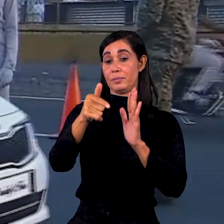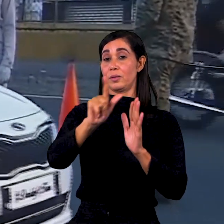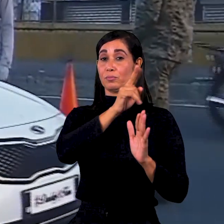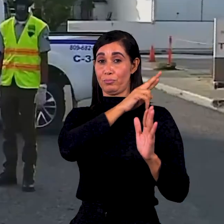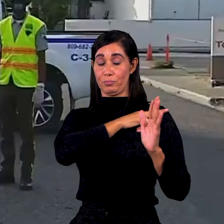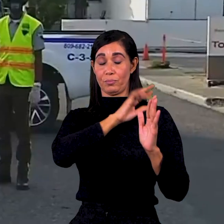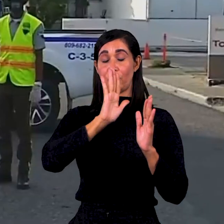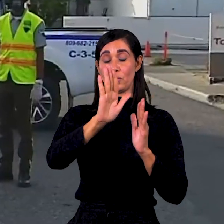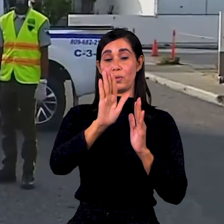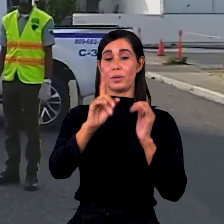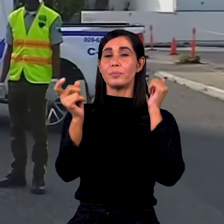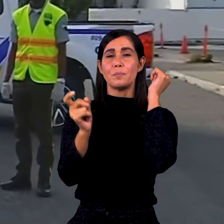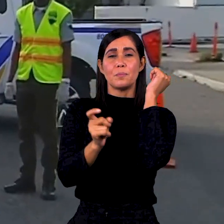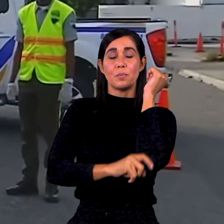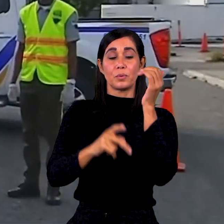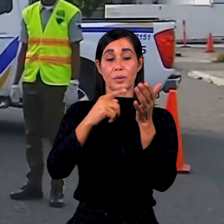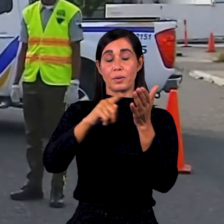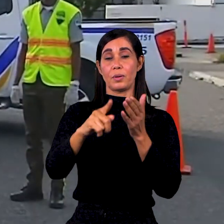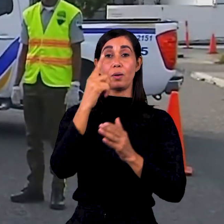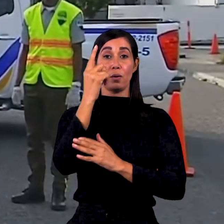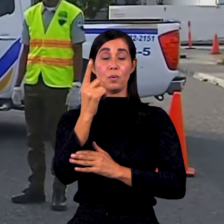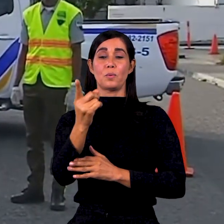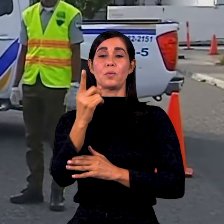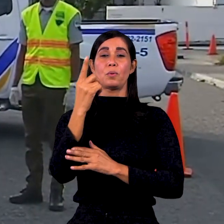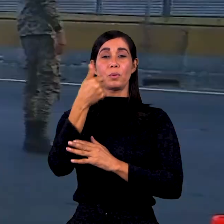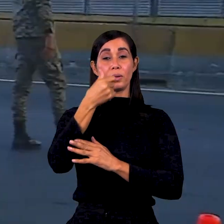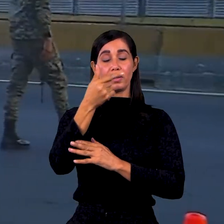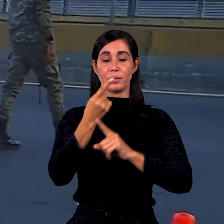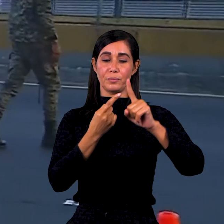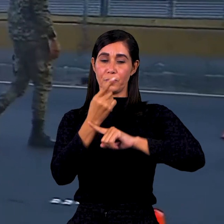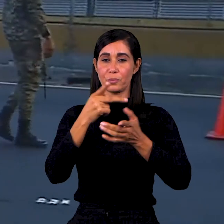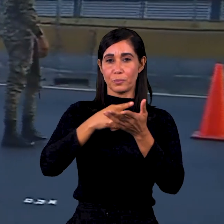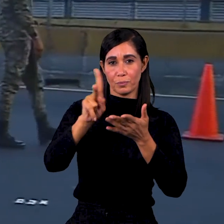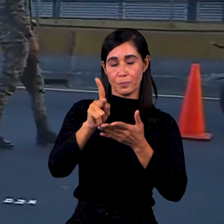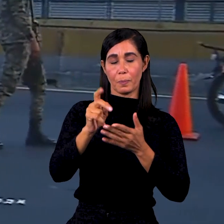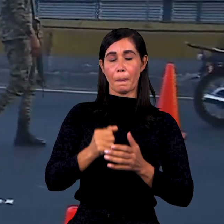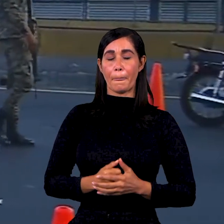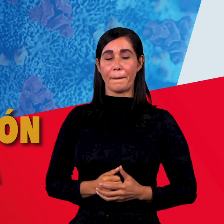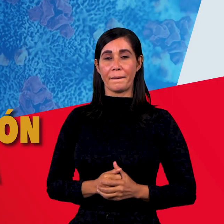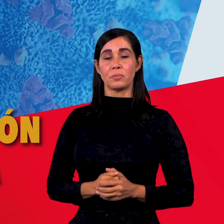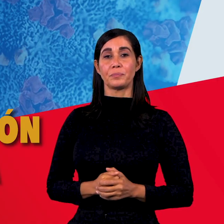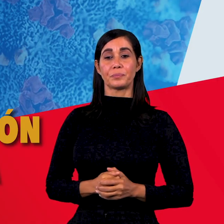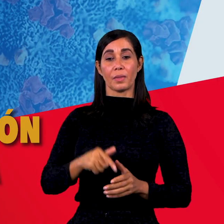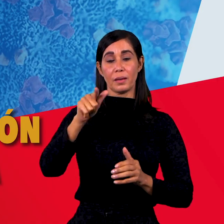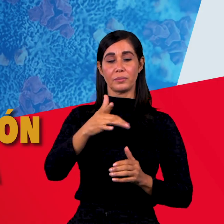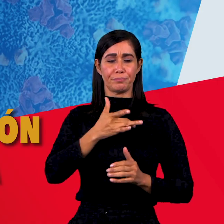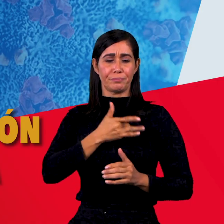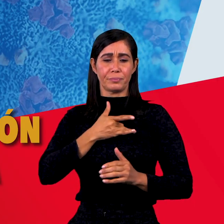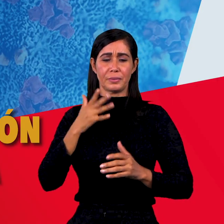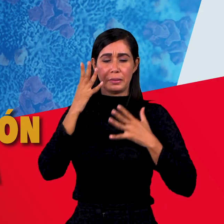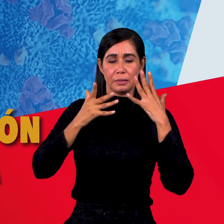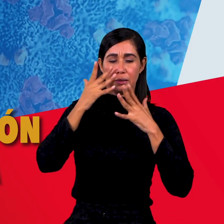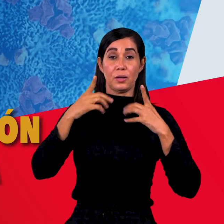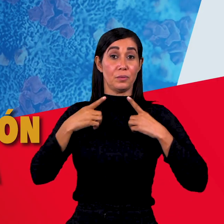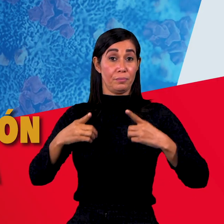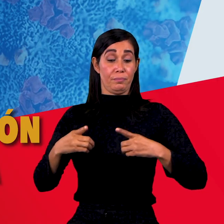legal, cuya violación conlleva multas de entre 1 y 10 sueldos mínimos. Si tienes síntomas de